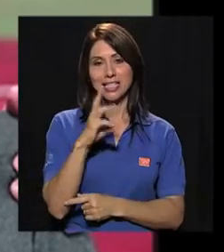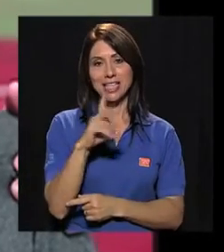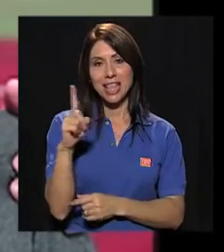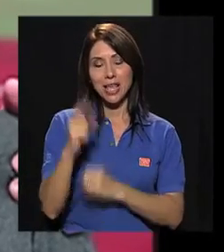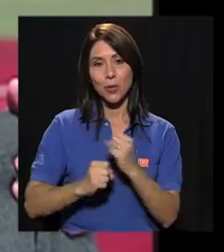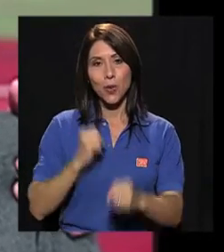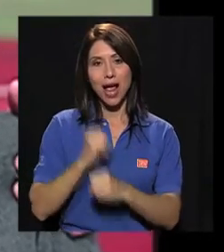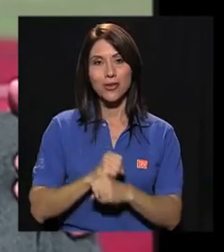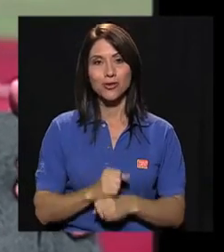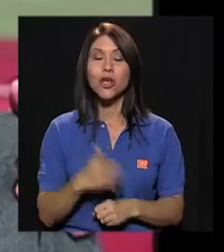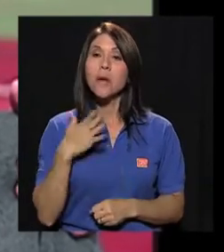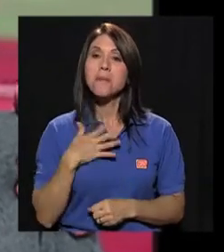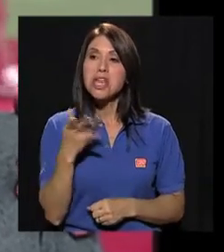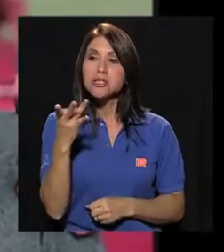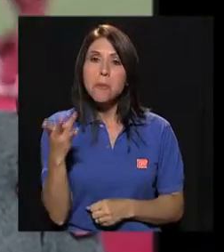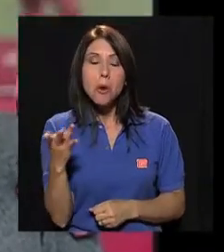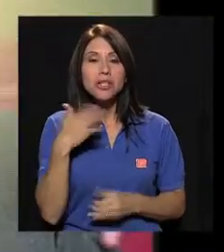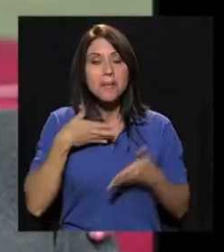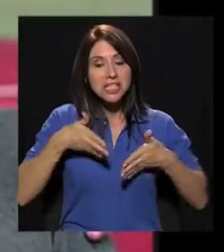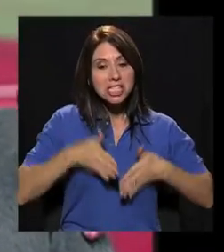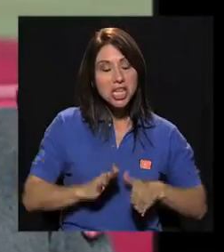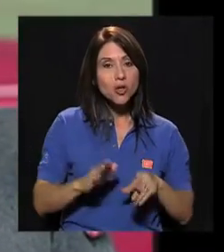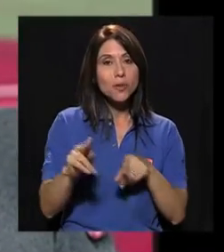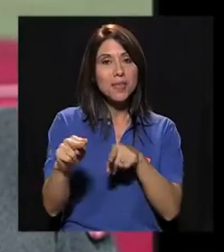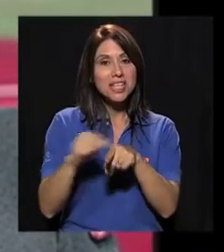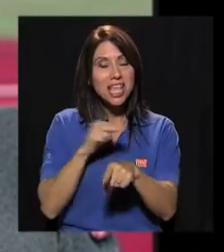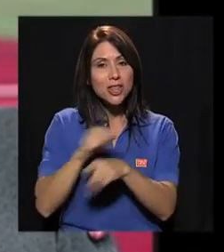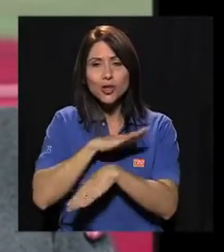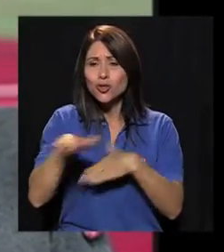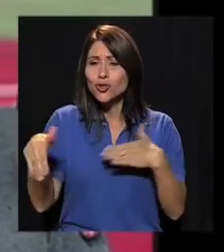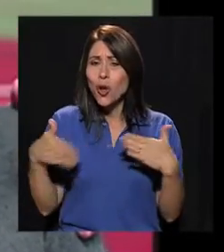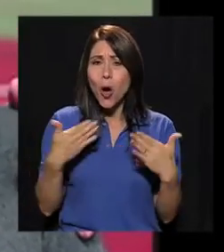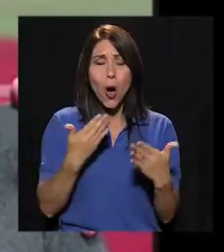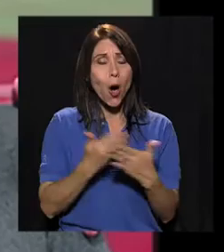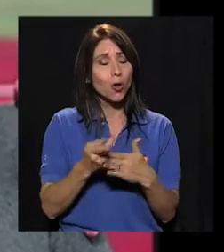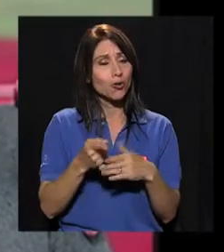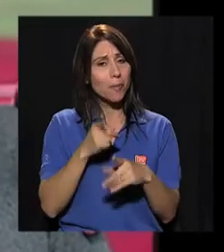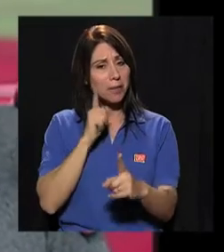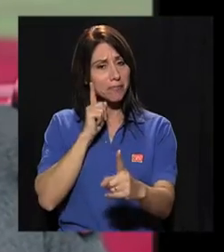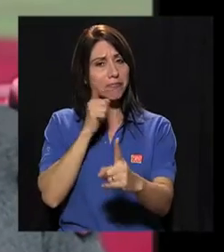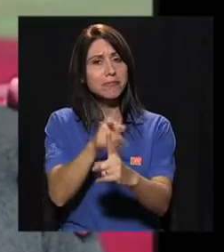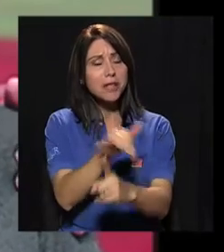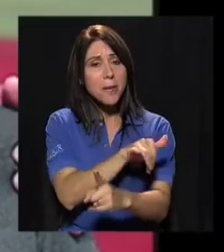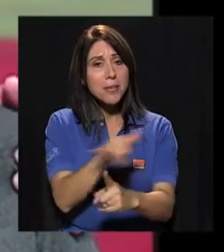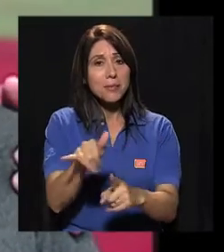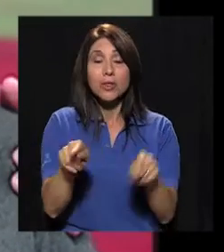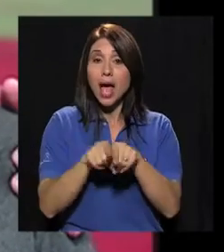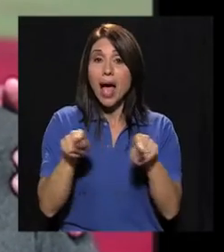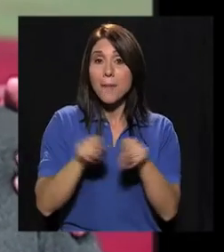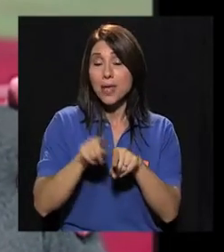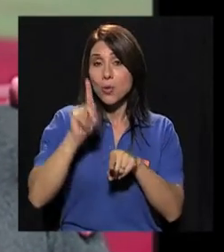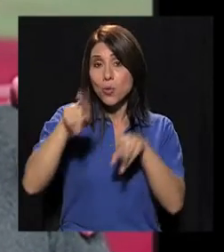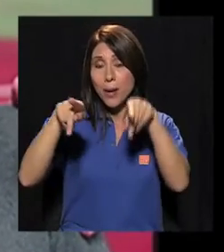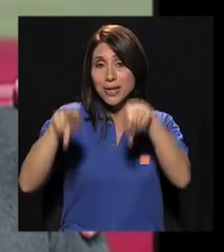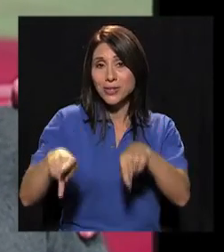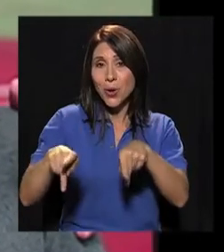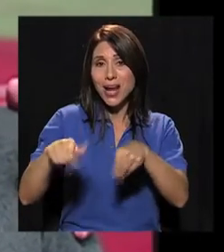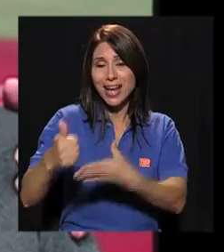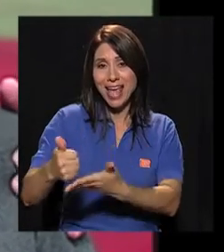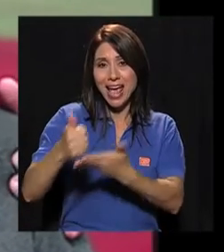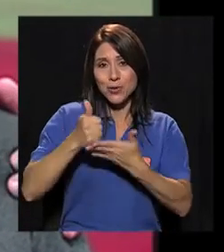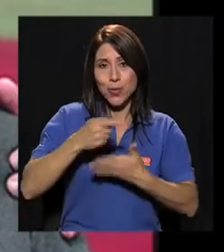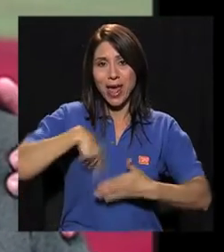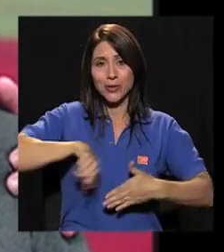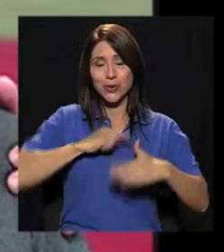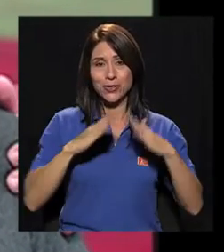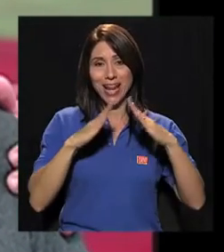a todo dar a mis 61 años. Mi esposa, mis hijos y hasta mis nietos van siguiendo por ese camino. Incluso hasta